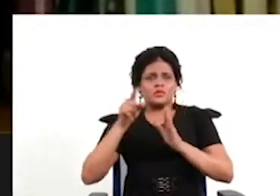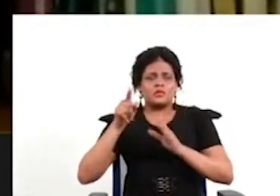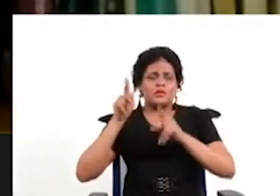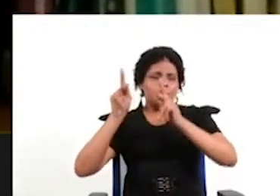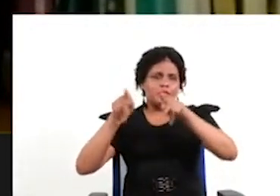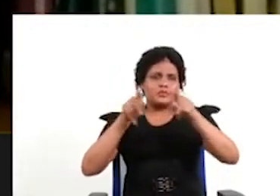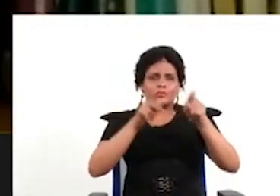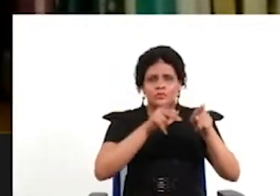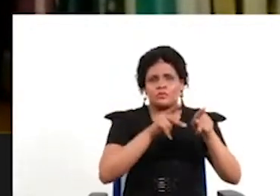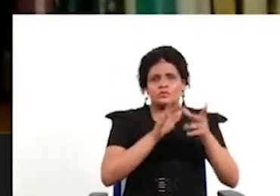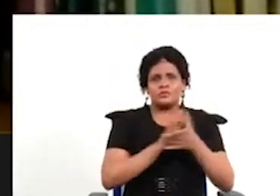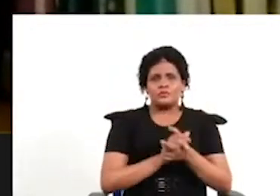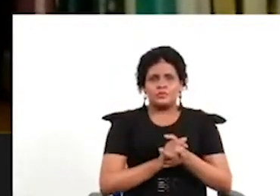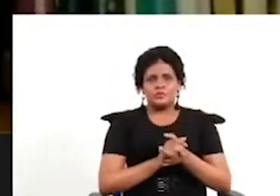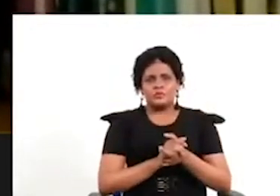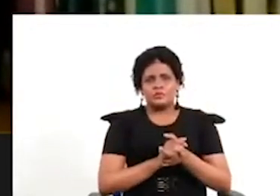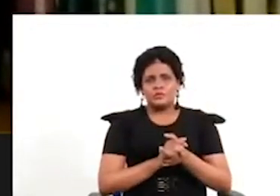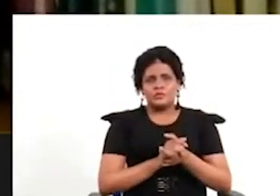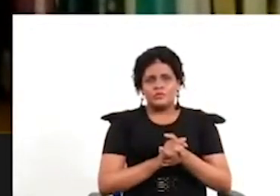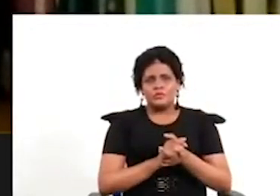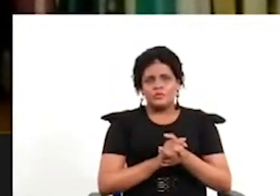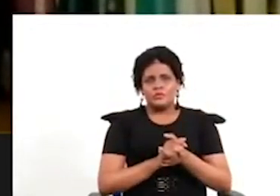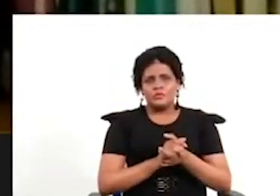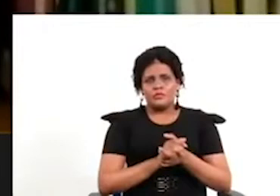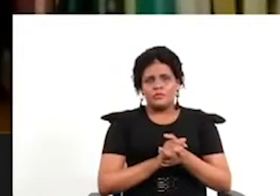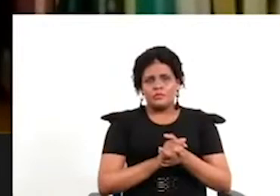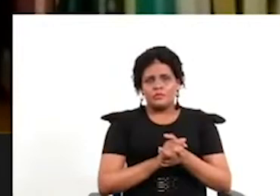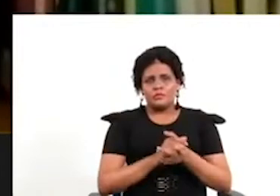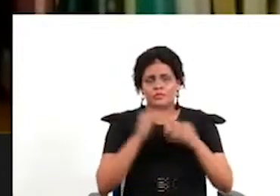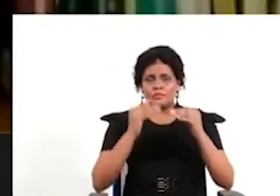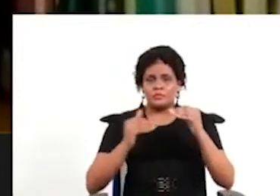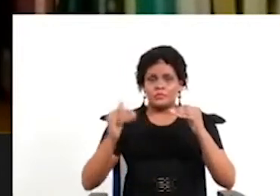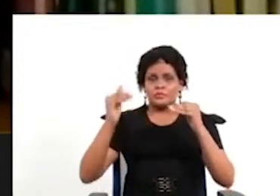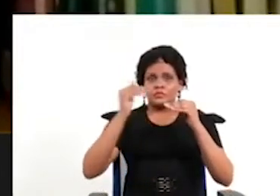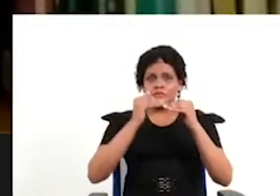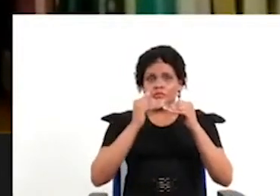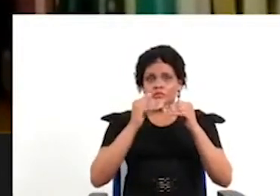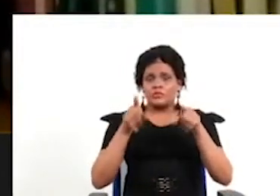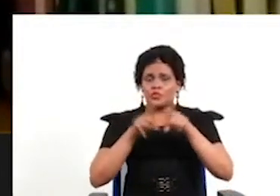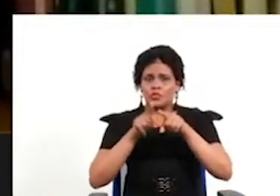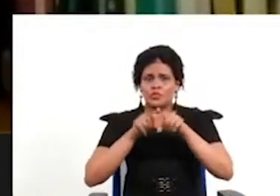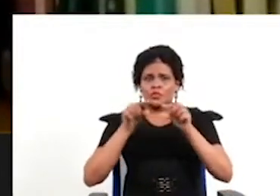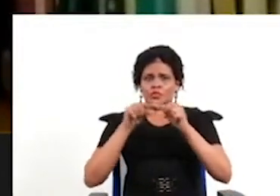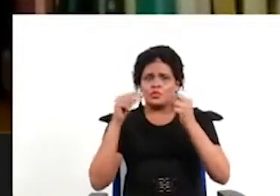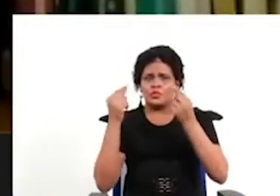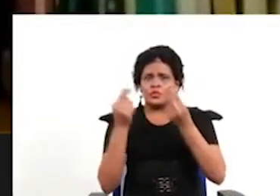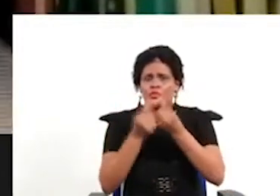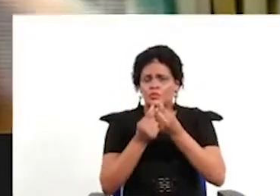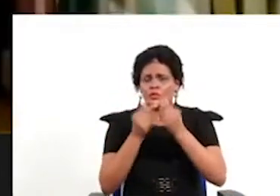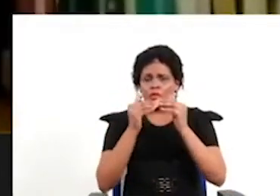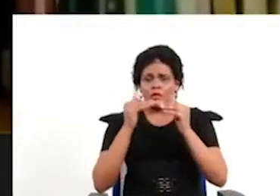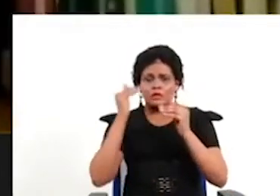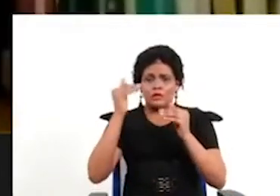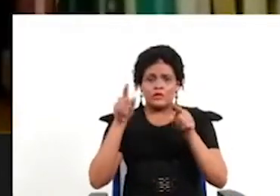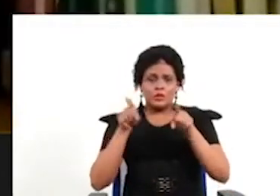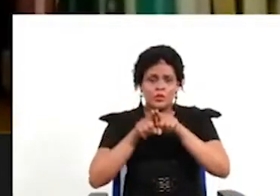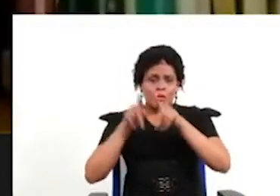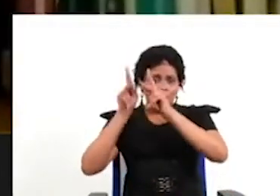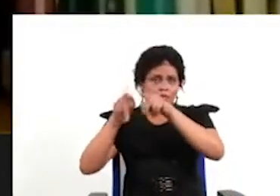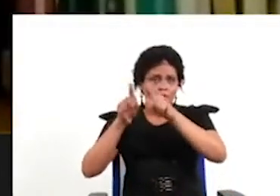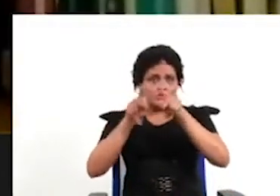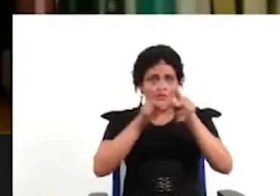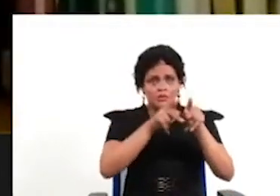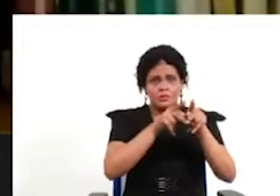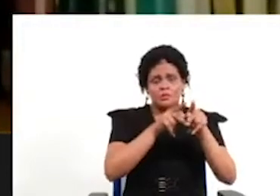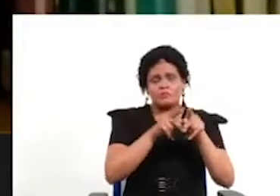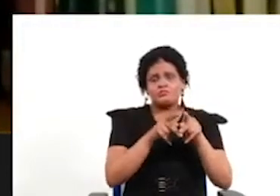creíble verdad que sí entonces ahí te vuelta el ejemplo chileno de grupos de una determinada cantidad de gente con una organización